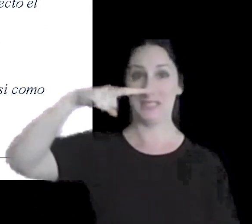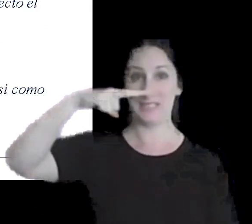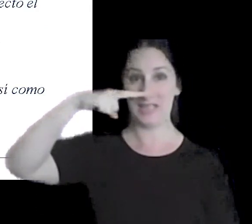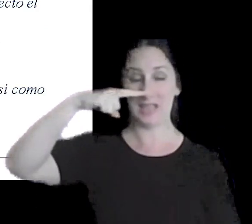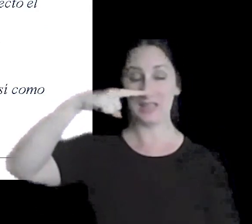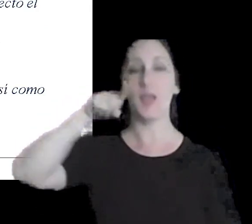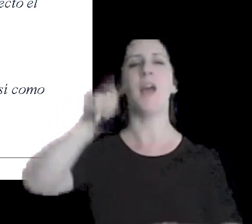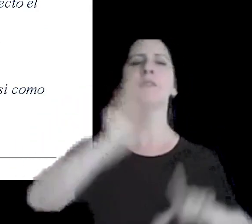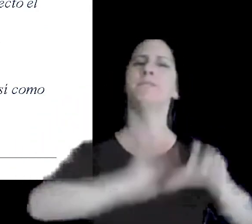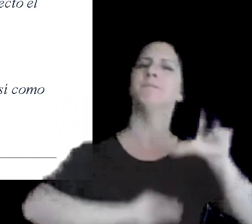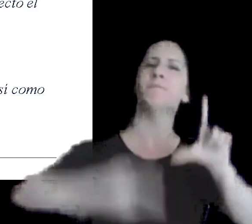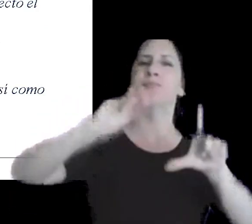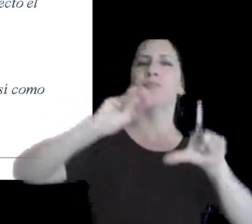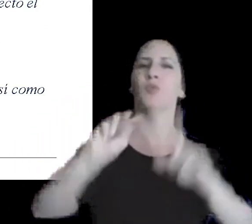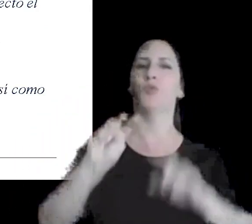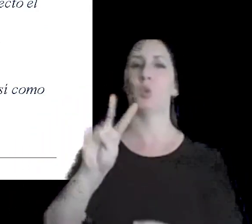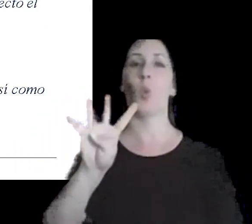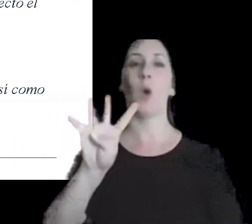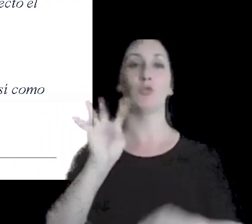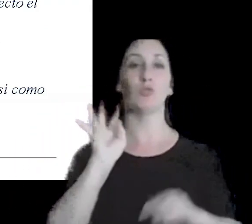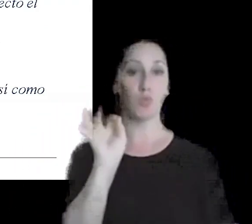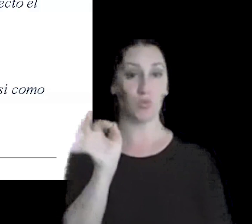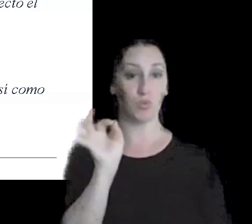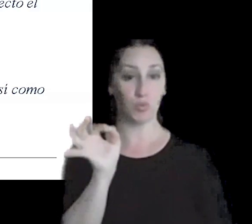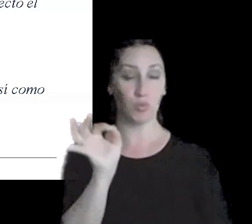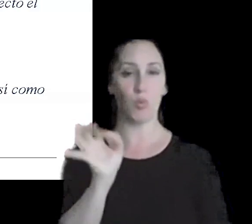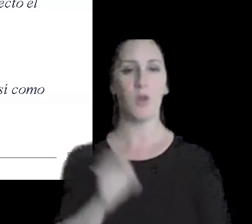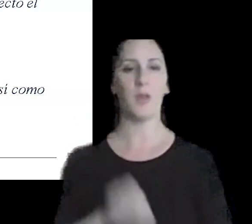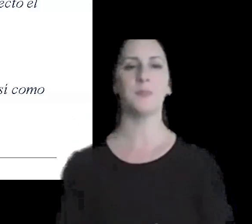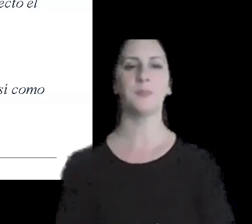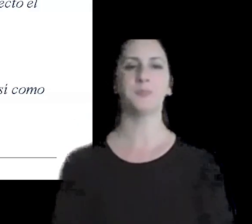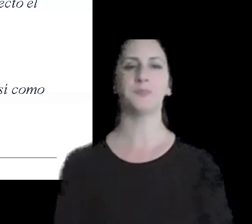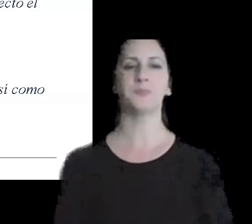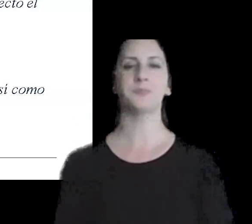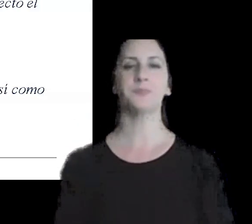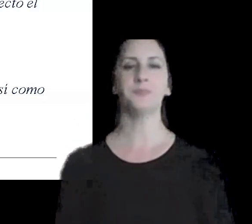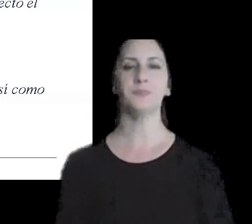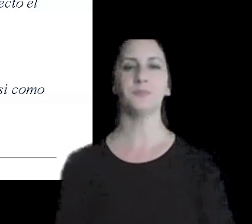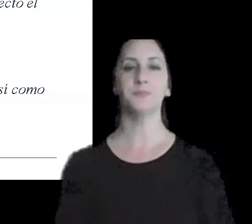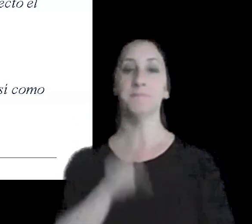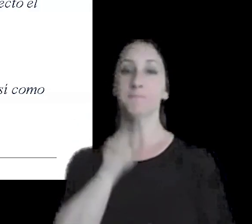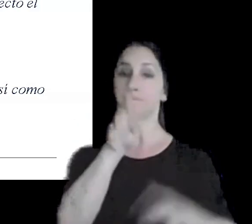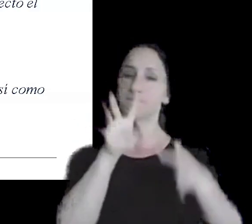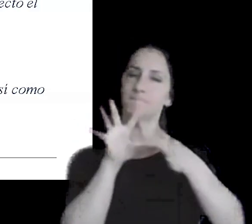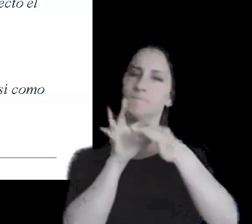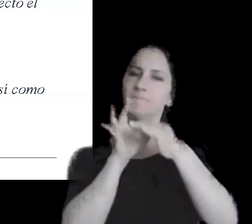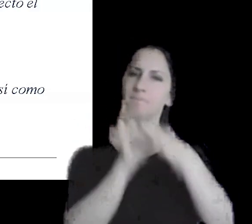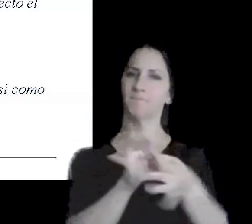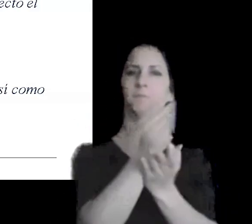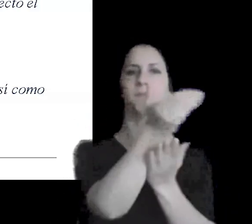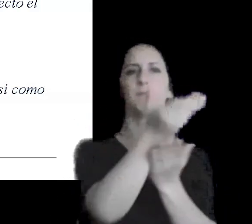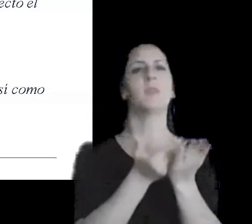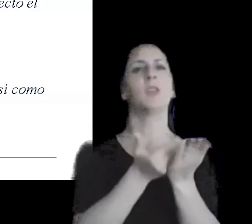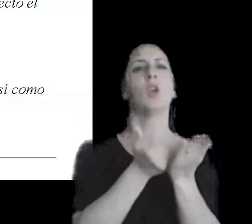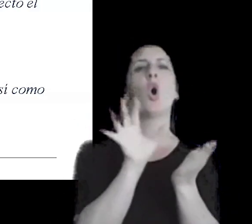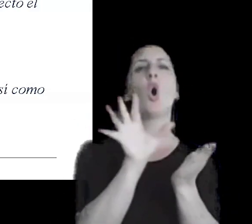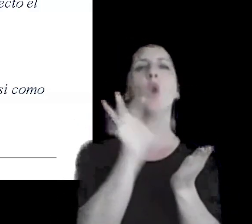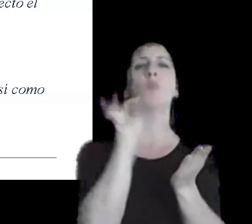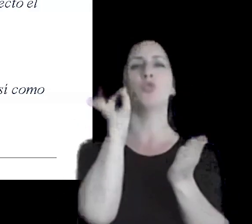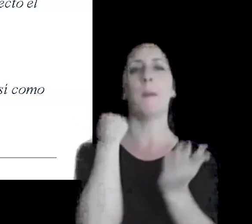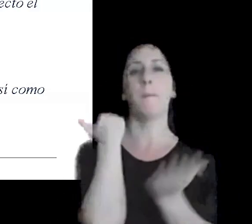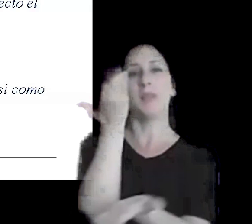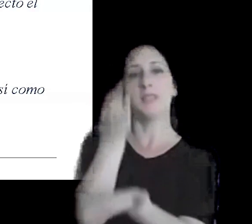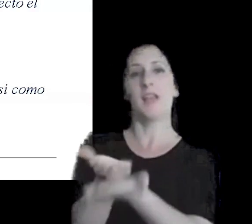publicada el 24 de octubre, se vincula a un régimen opcional de presentación de